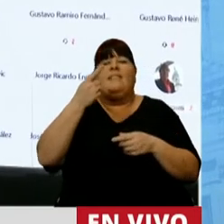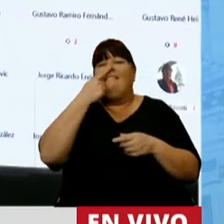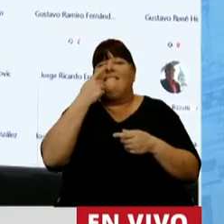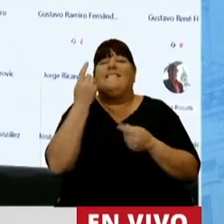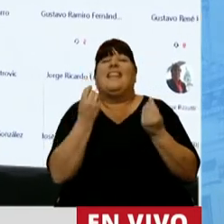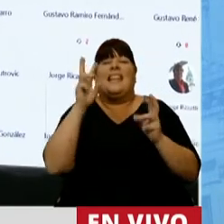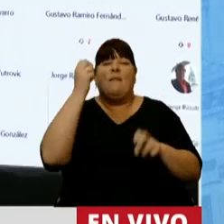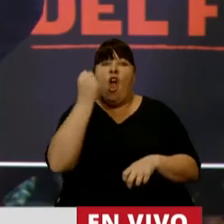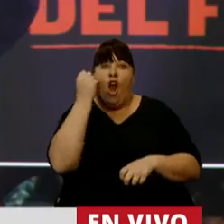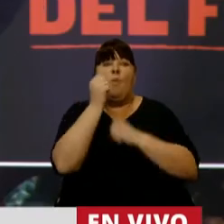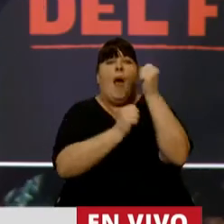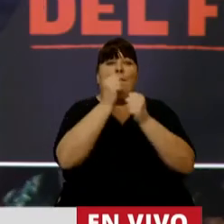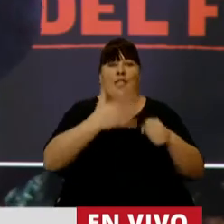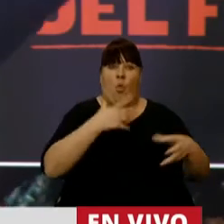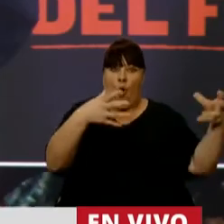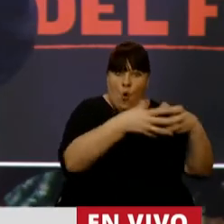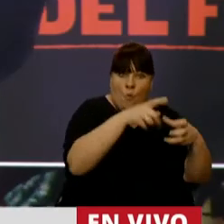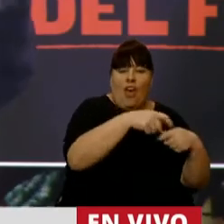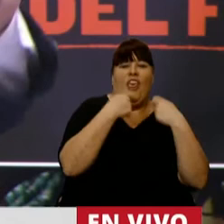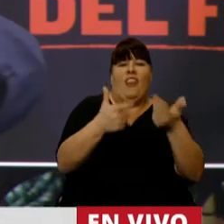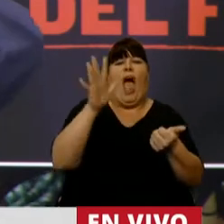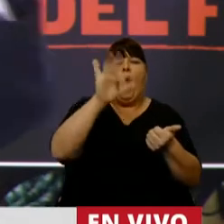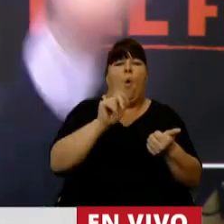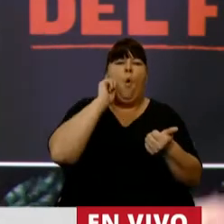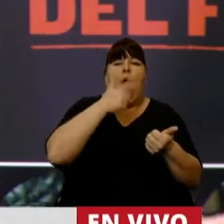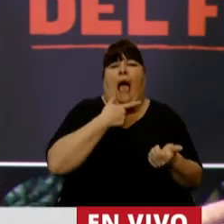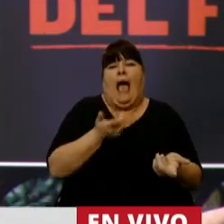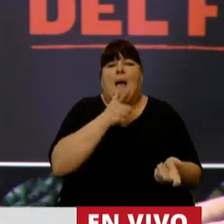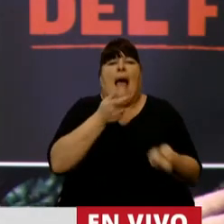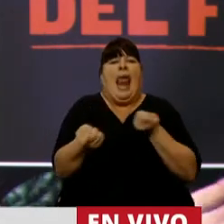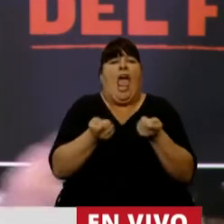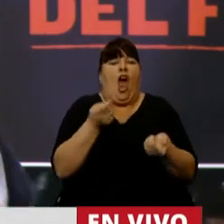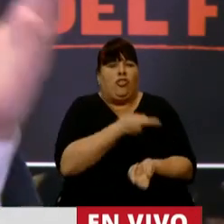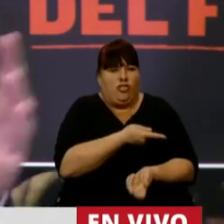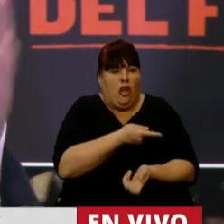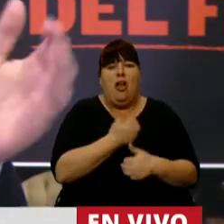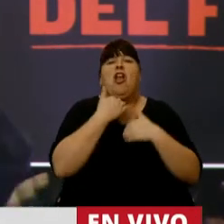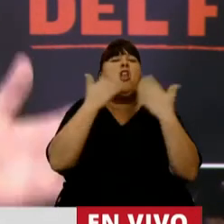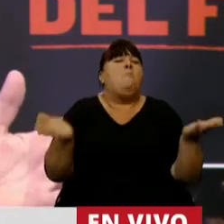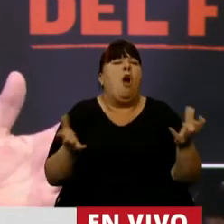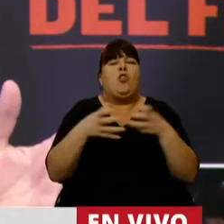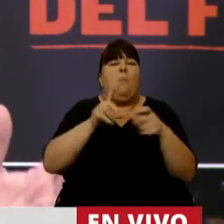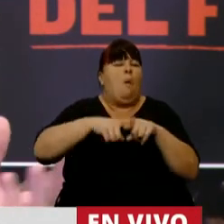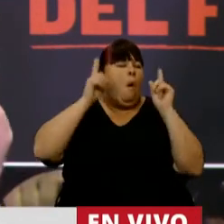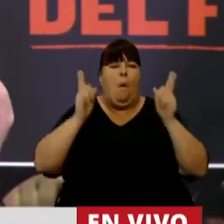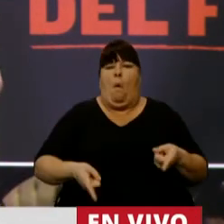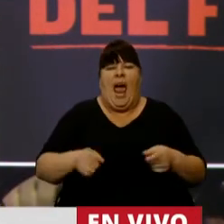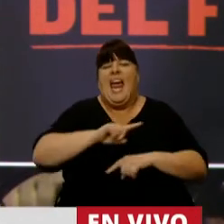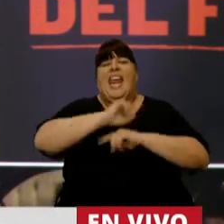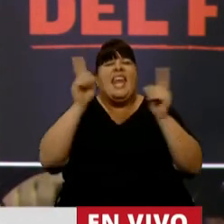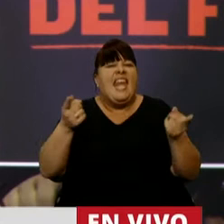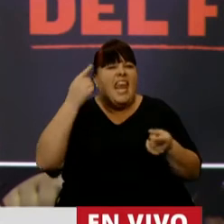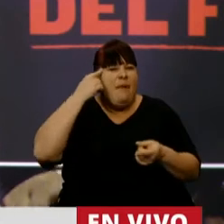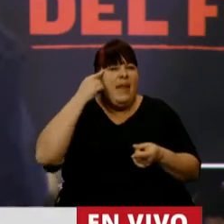económico de este grupo de empresarios que provee servicios públicos como si fuera un negocio, no importa el color político ni las